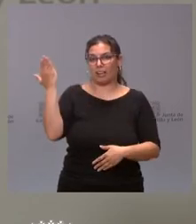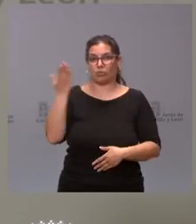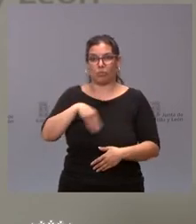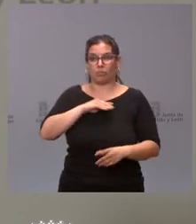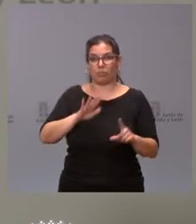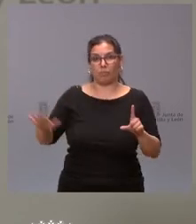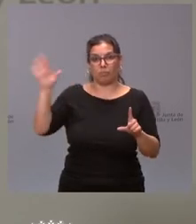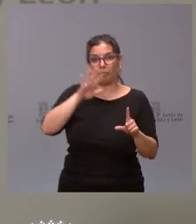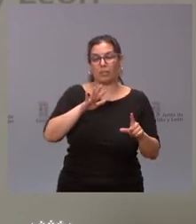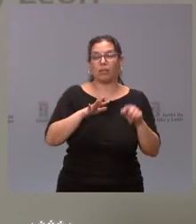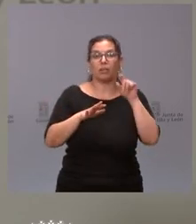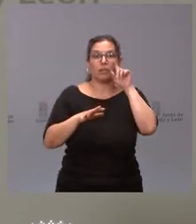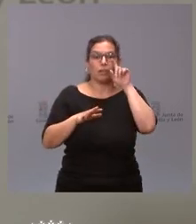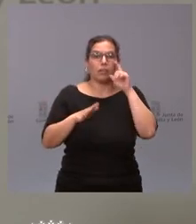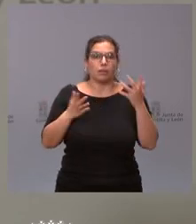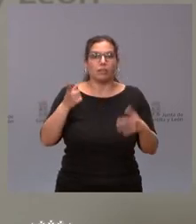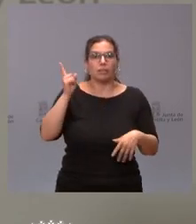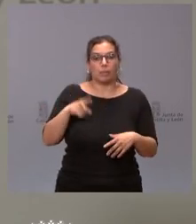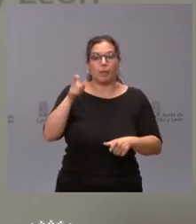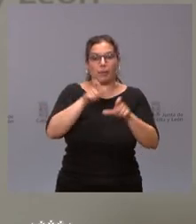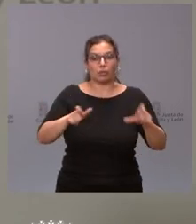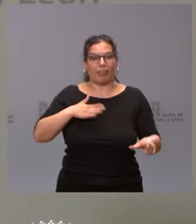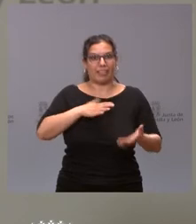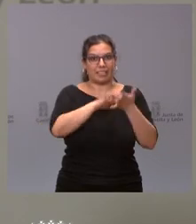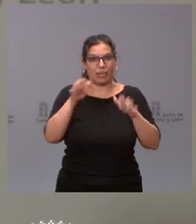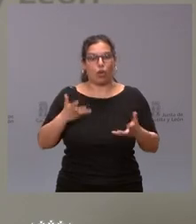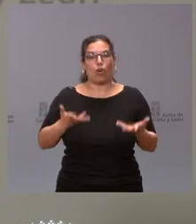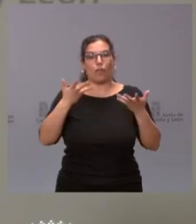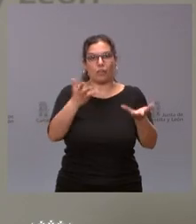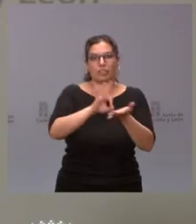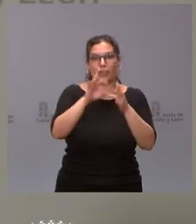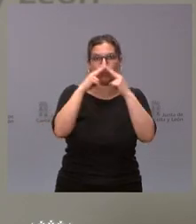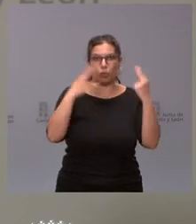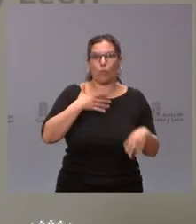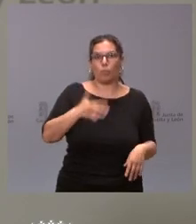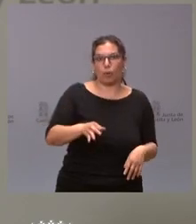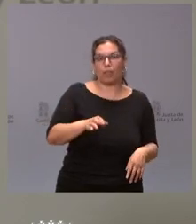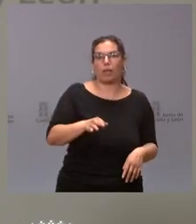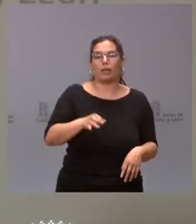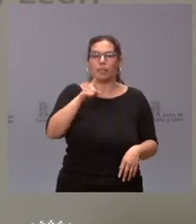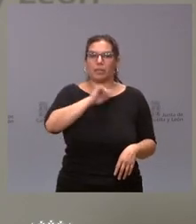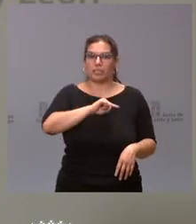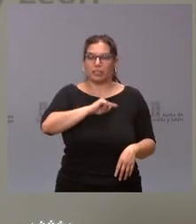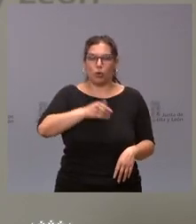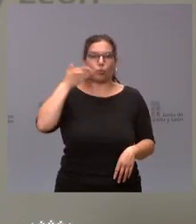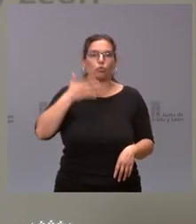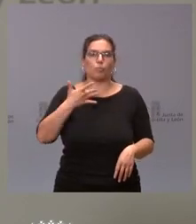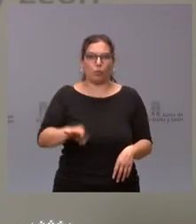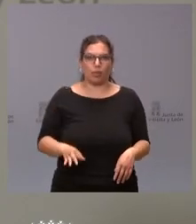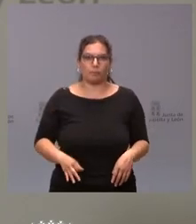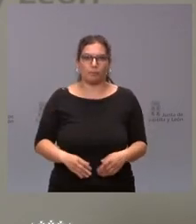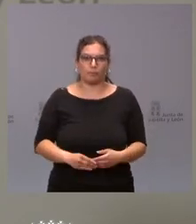contexto autonómico y que los ciudadanos de Castilla y León puedan recibir estos servicios públicos de los cuales también se pueden sentir muy orgullosos.